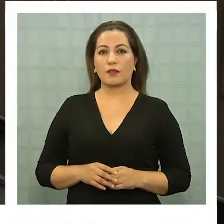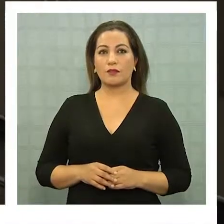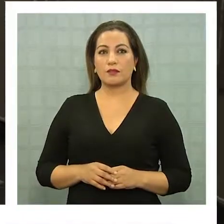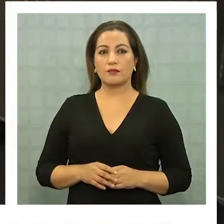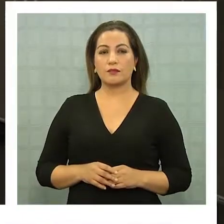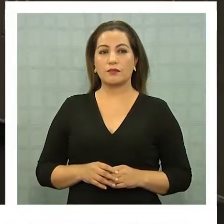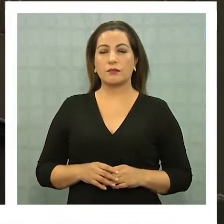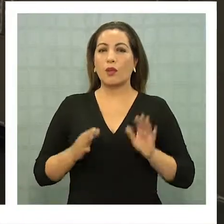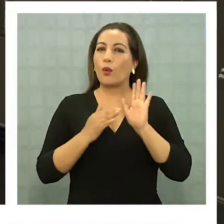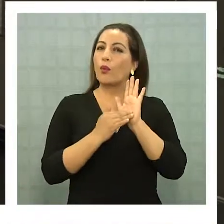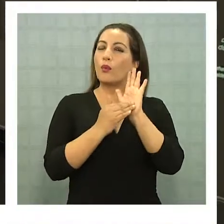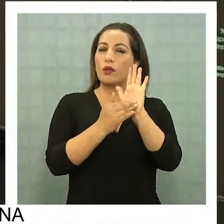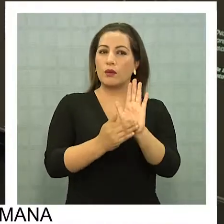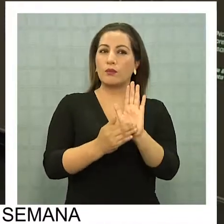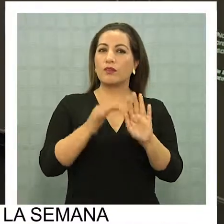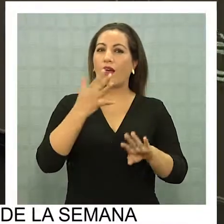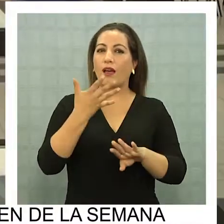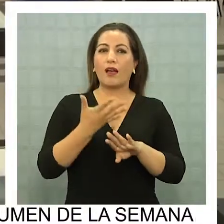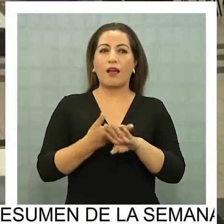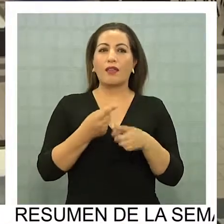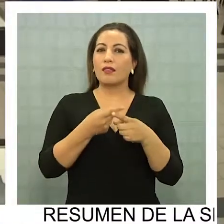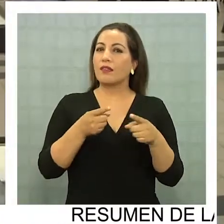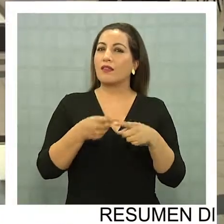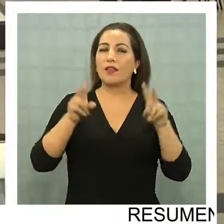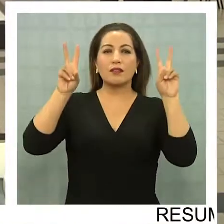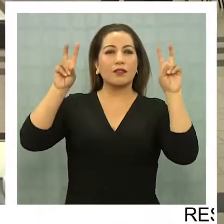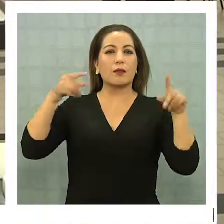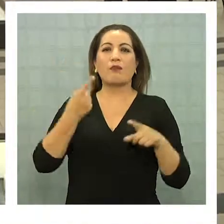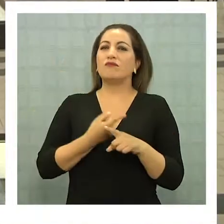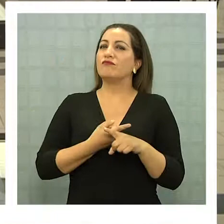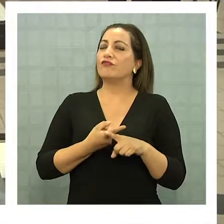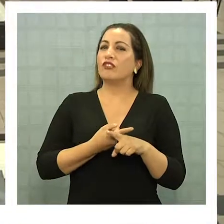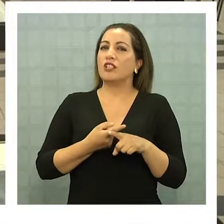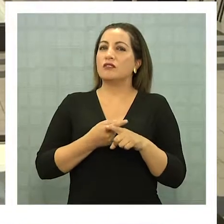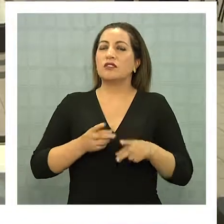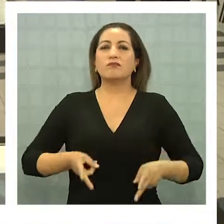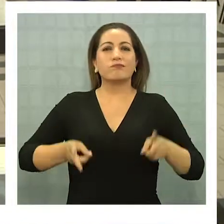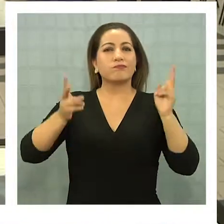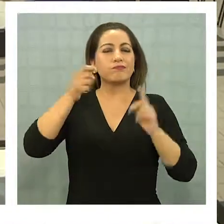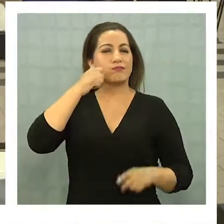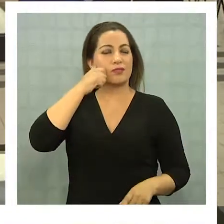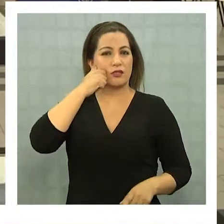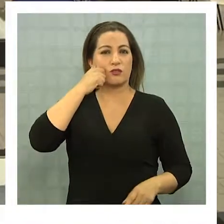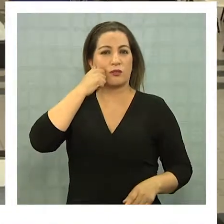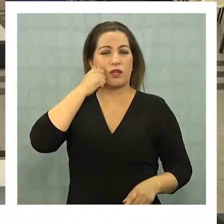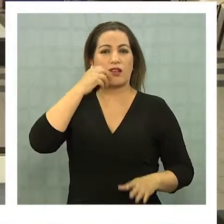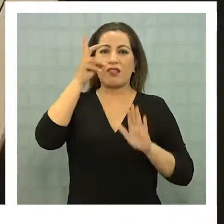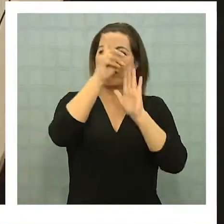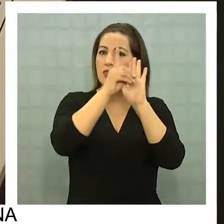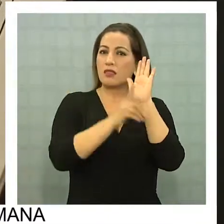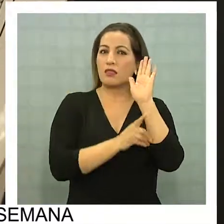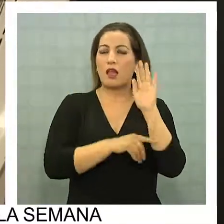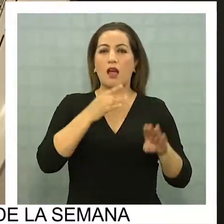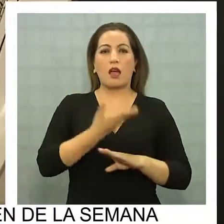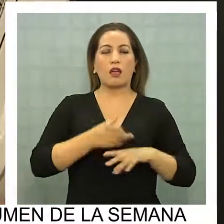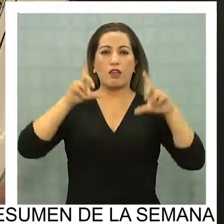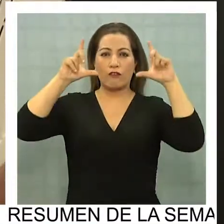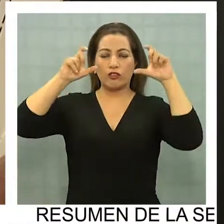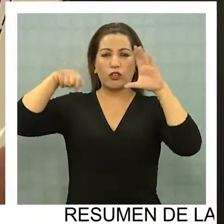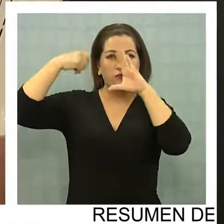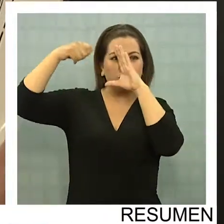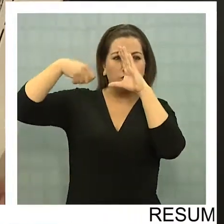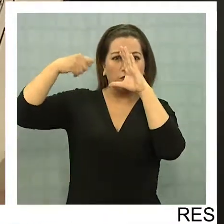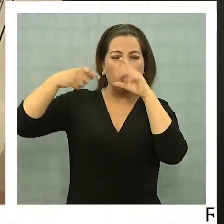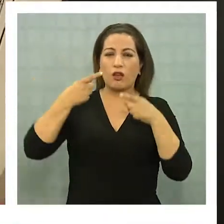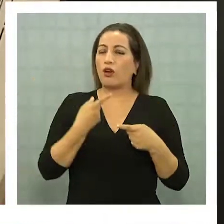Con una muestra que reúne diversos aspectos de las violaciones a los derechos humanos en dictadura, que incluye fotografías, videos